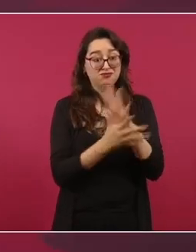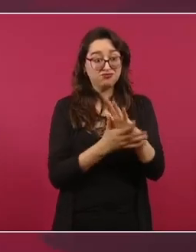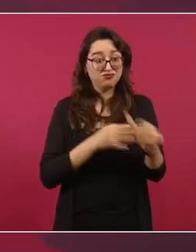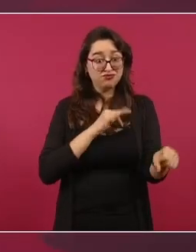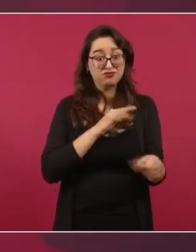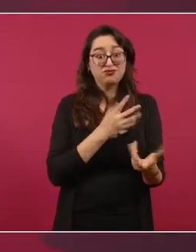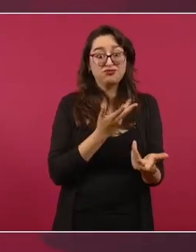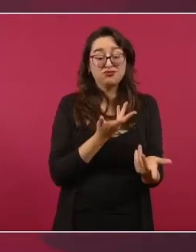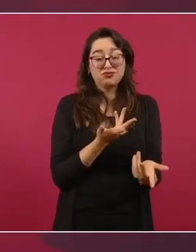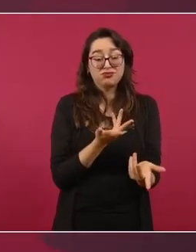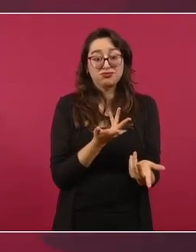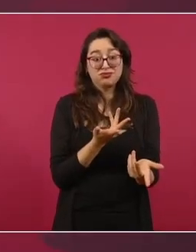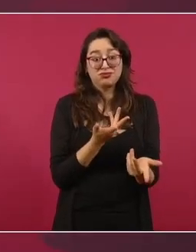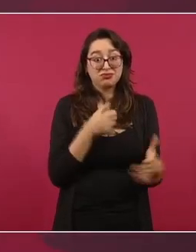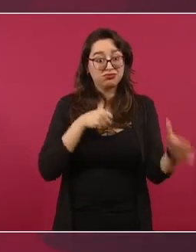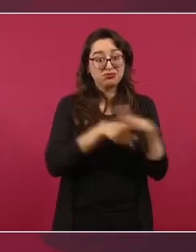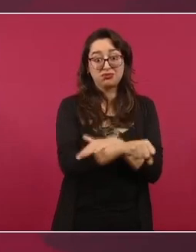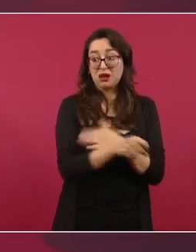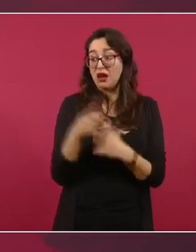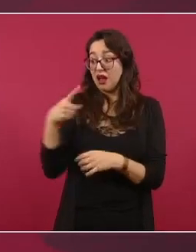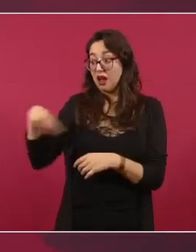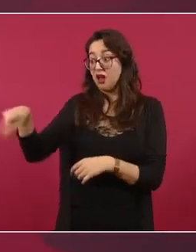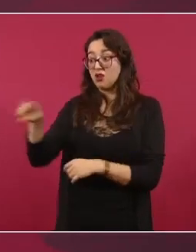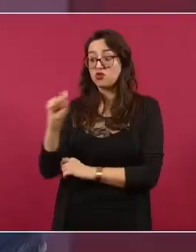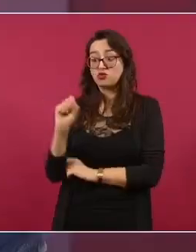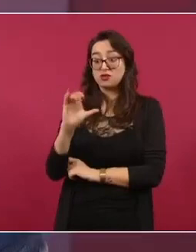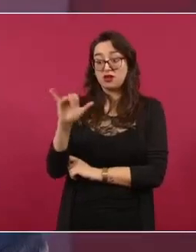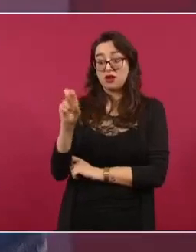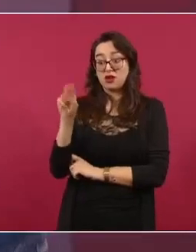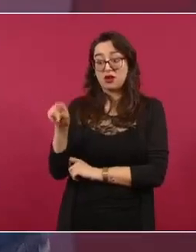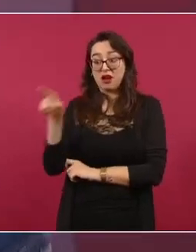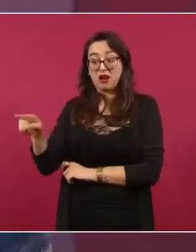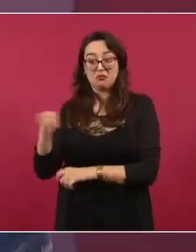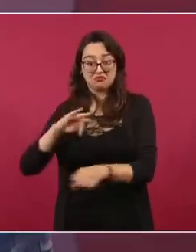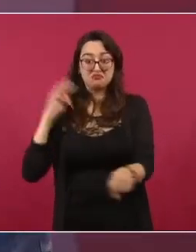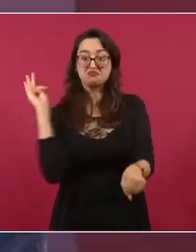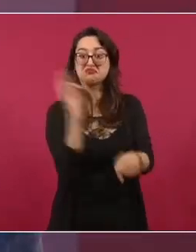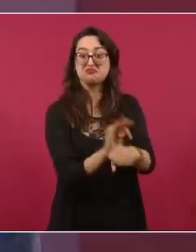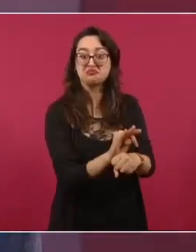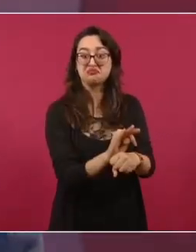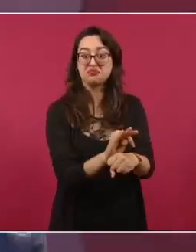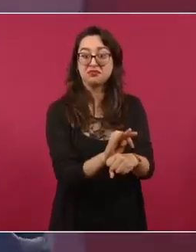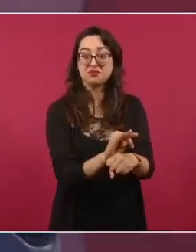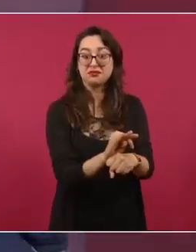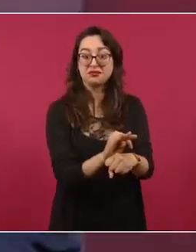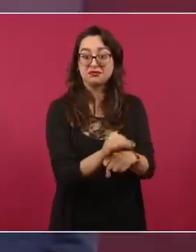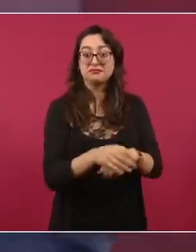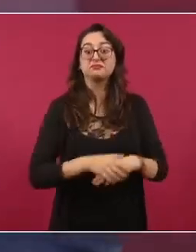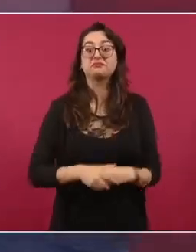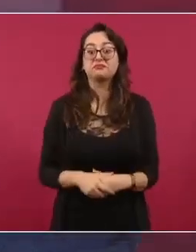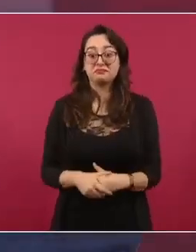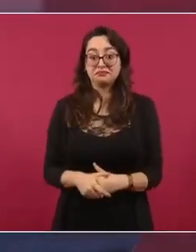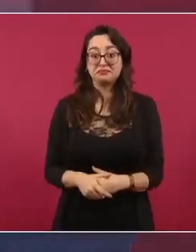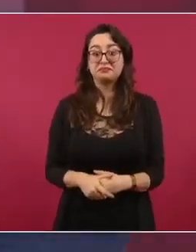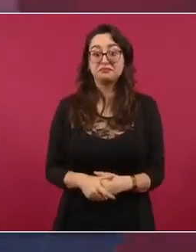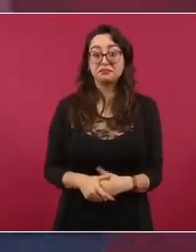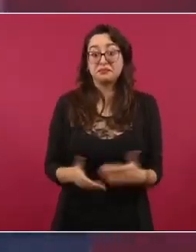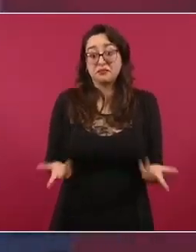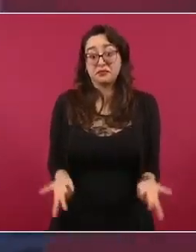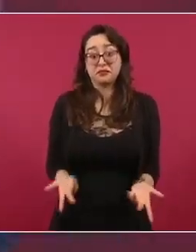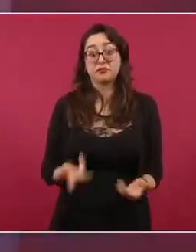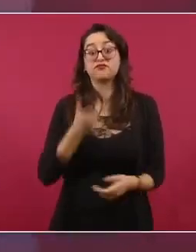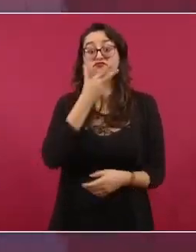ayer, ese modelo que, como bien lo manifestó el ministro